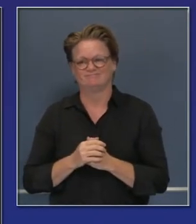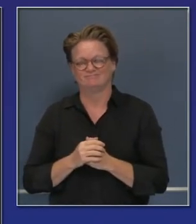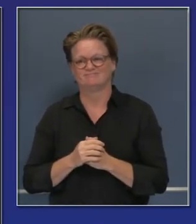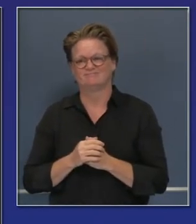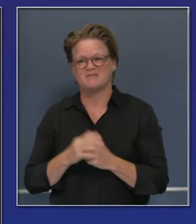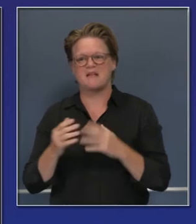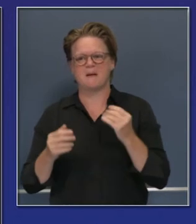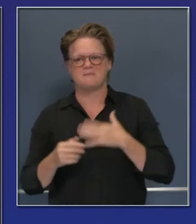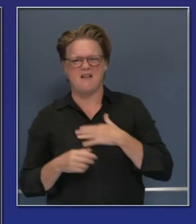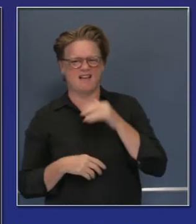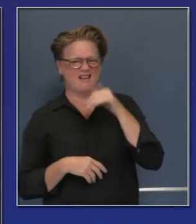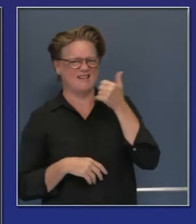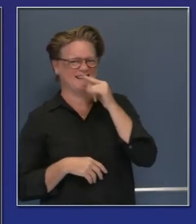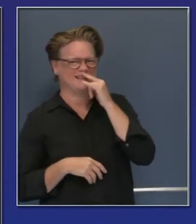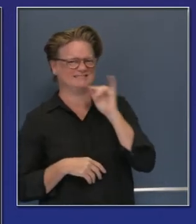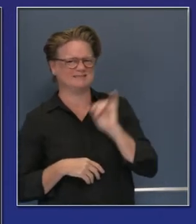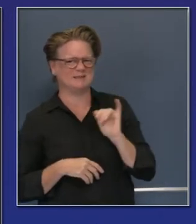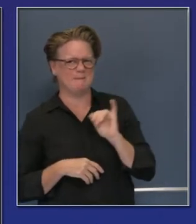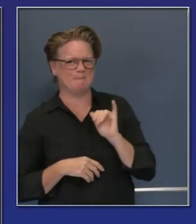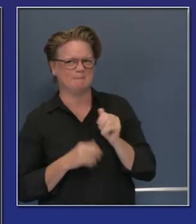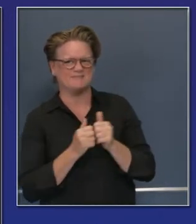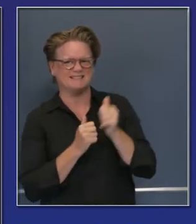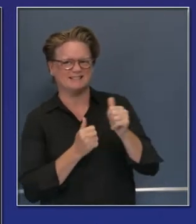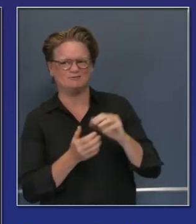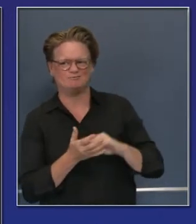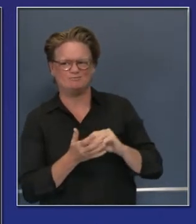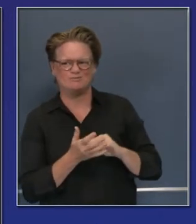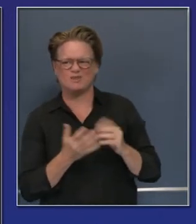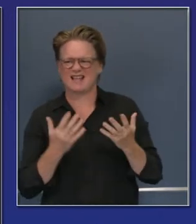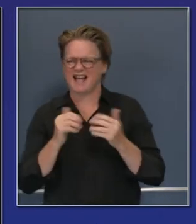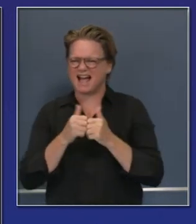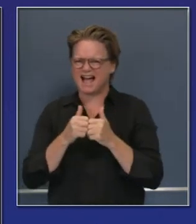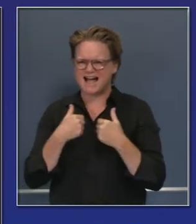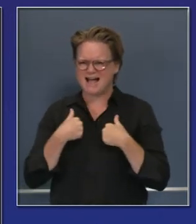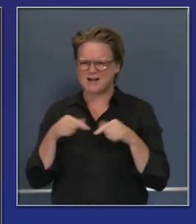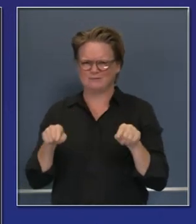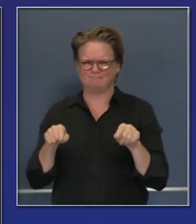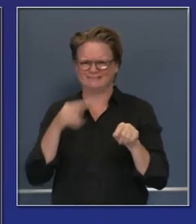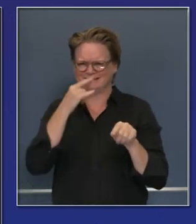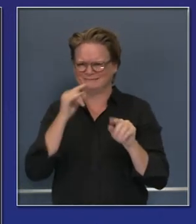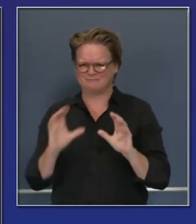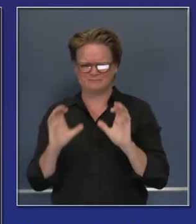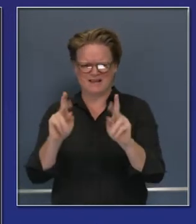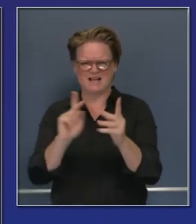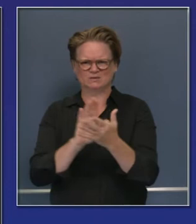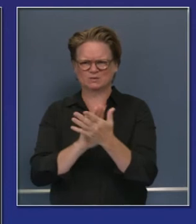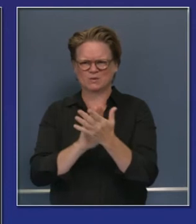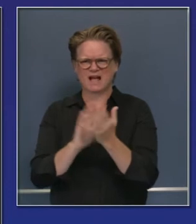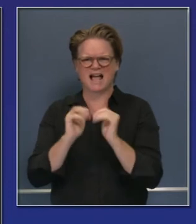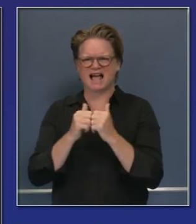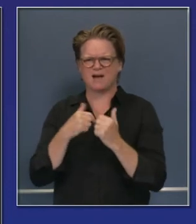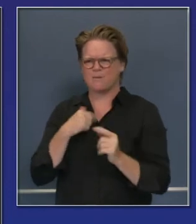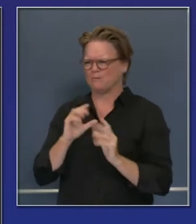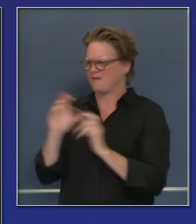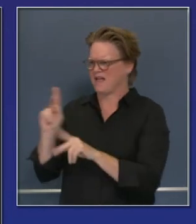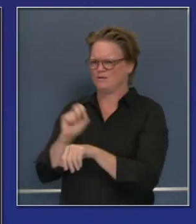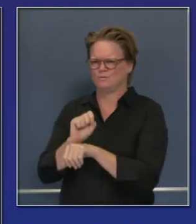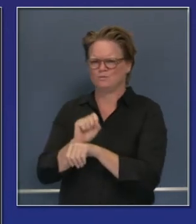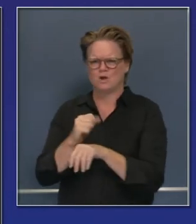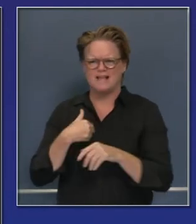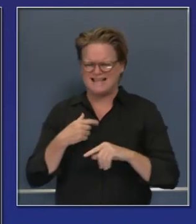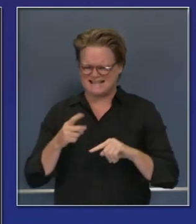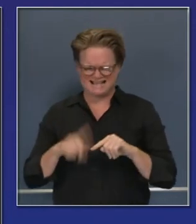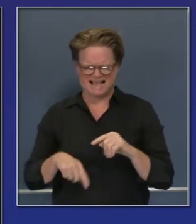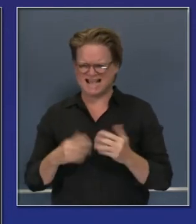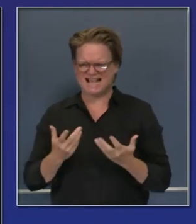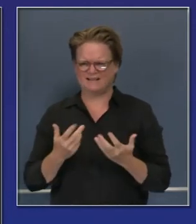poder volver a la escuela con nuestros hijos y para que nuestros negocios vuelvan a abrir y volver a nuestros empleos, tenemos